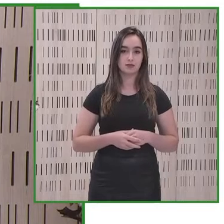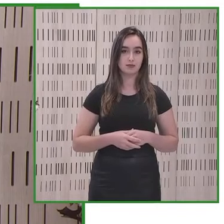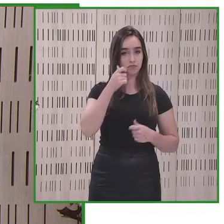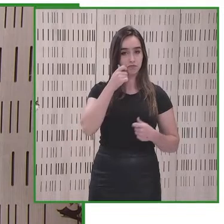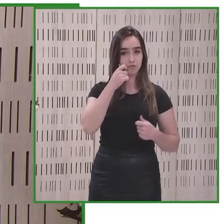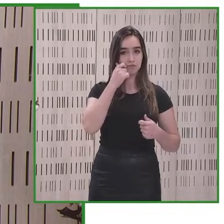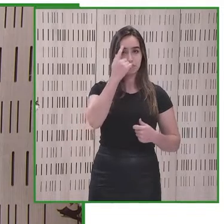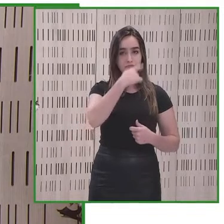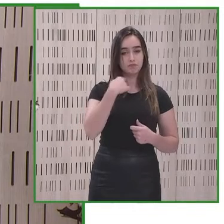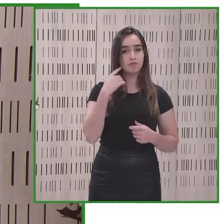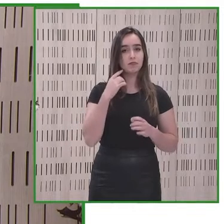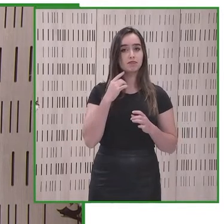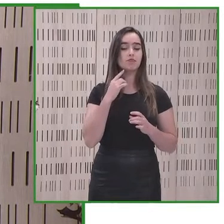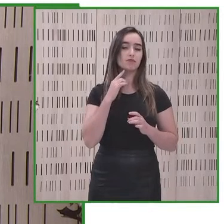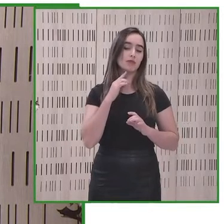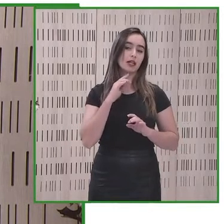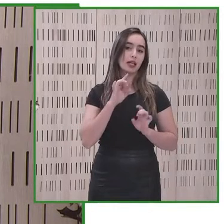pelot